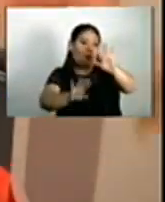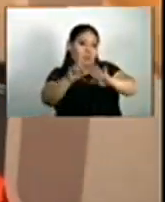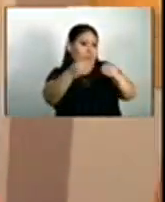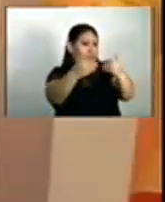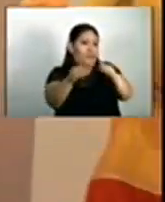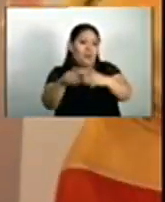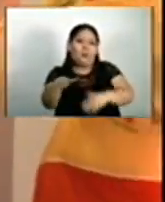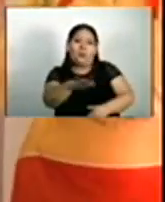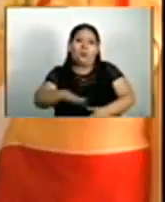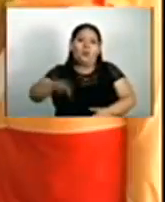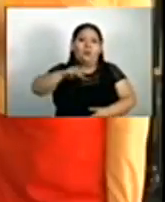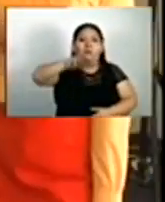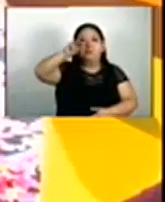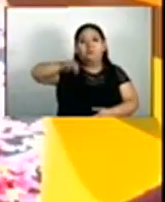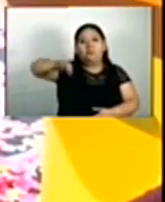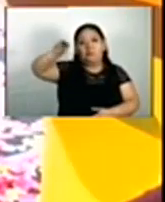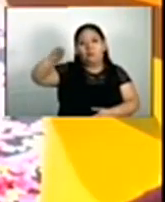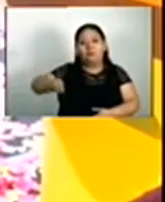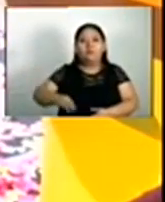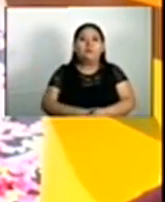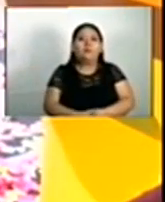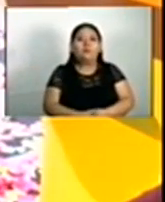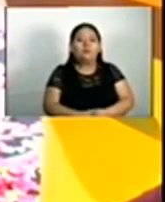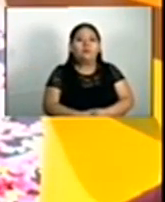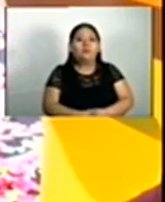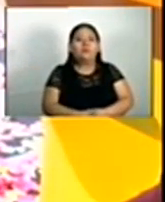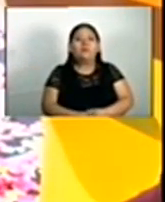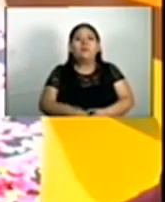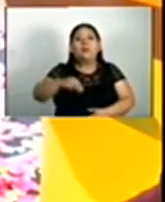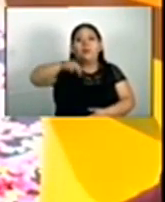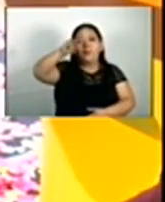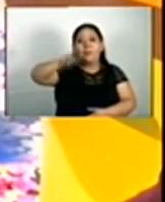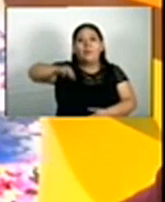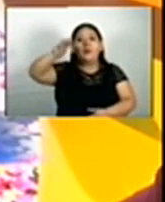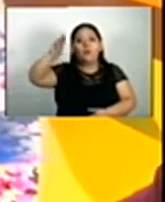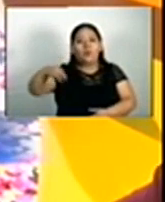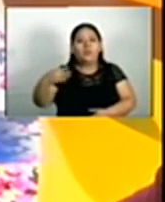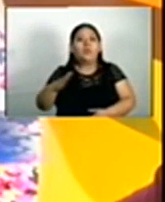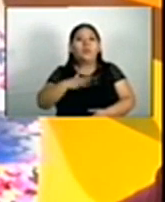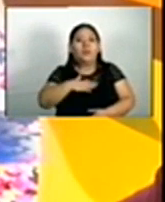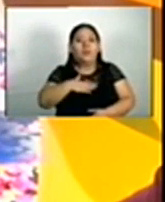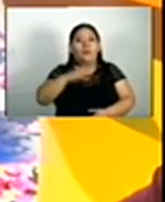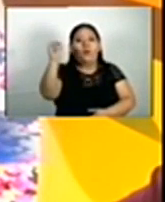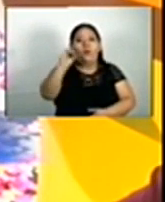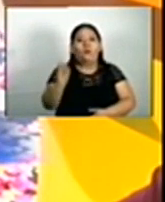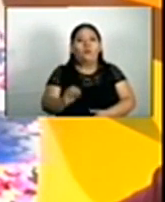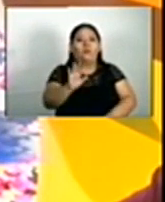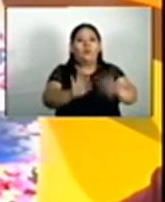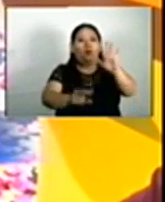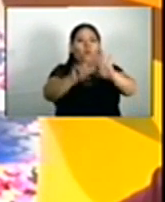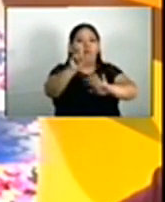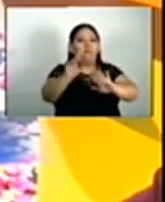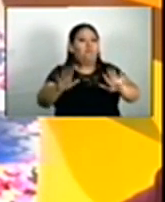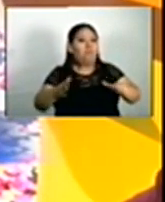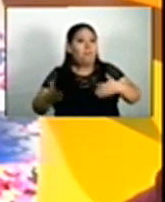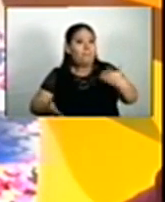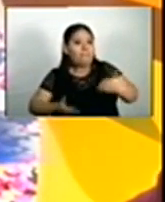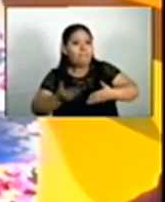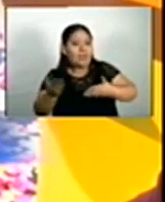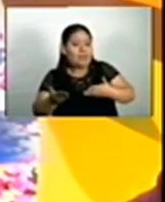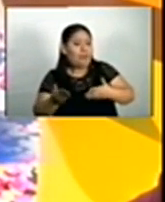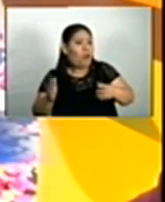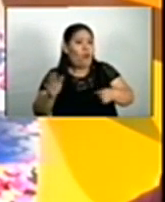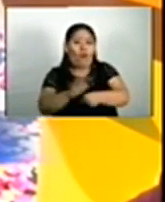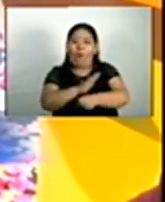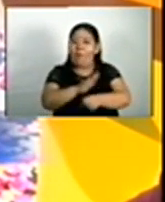los restaurantes del país. McDonald's El Salvador ha destinado el 11 de octubre la venta al 100